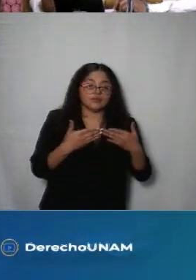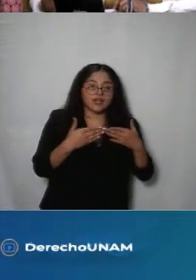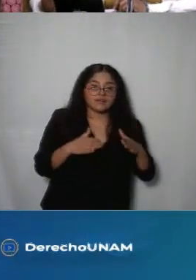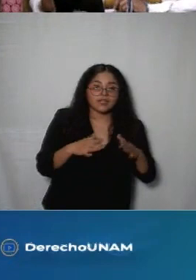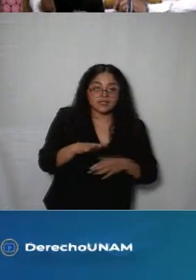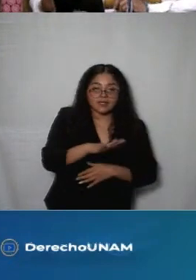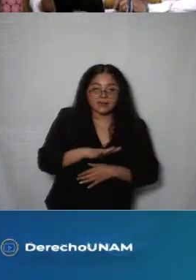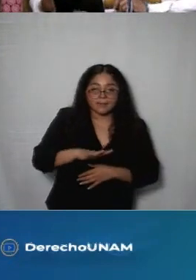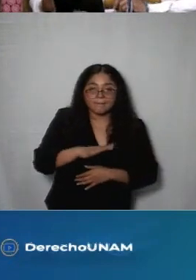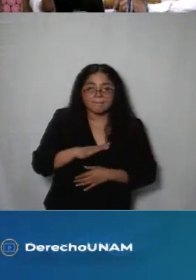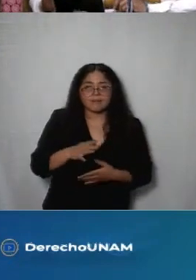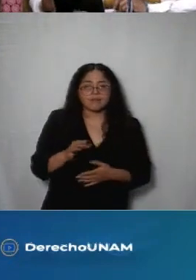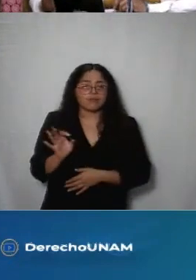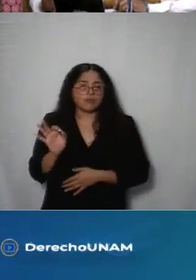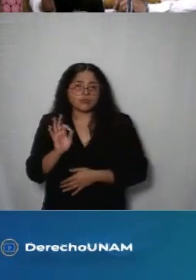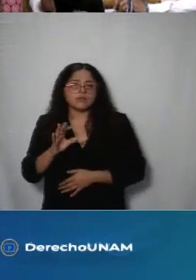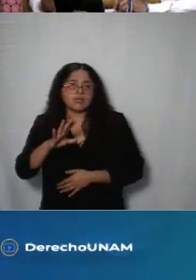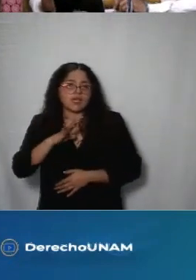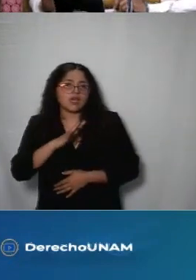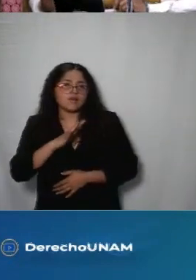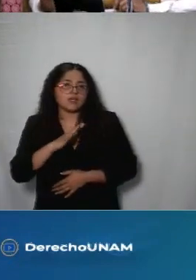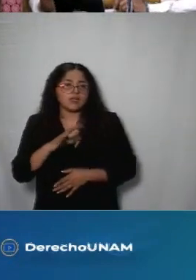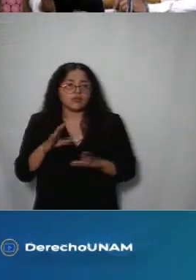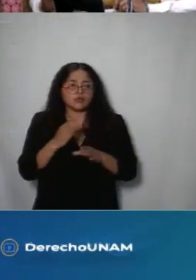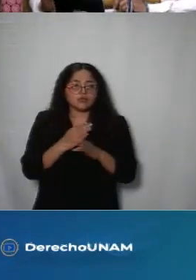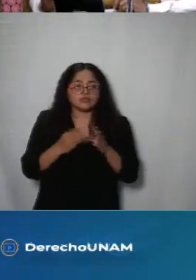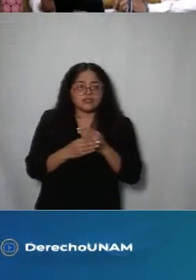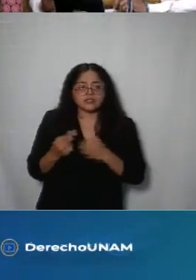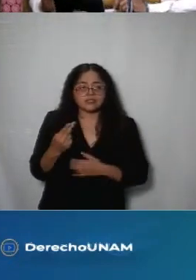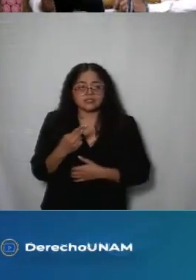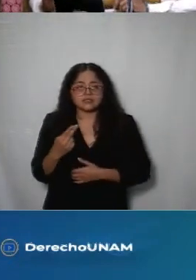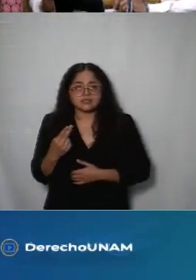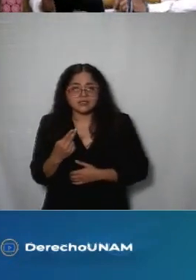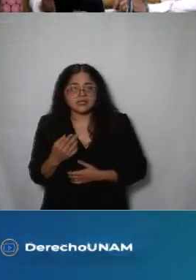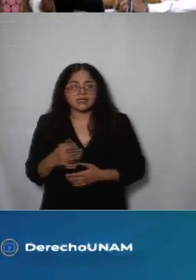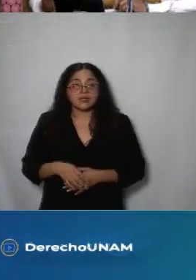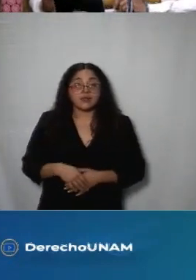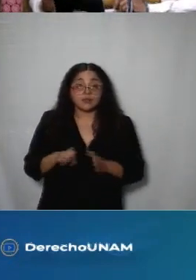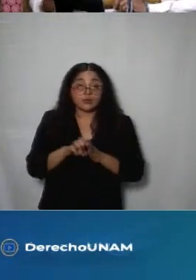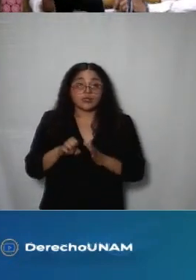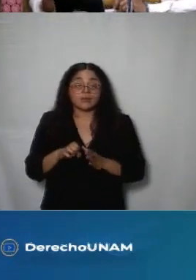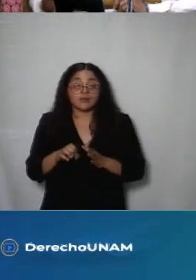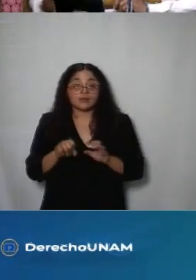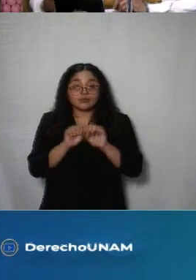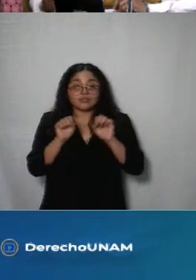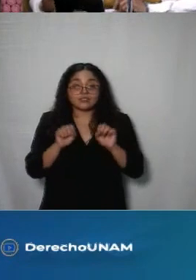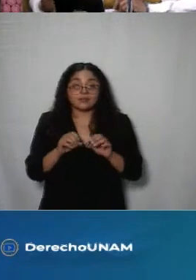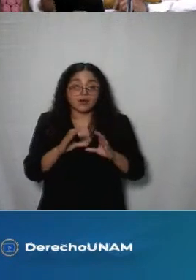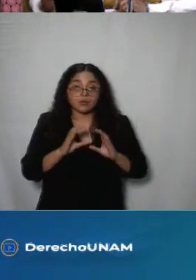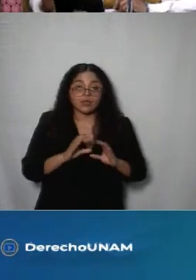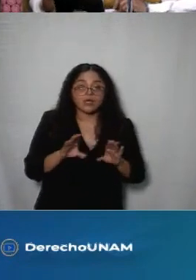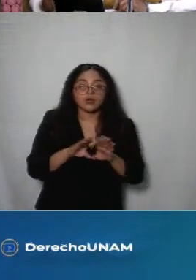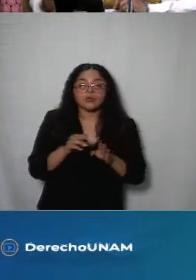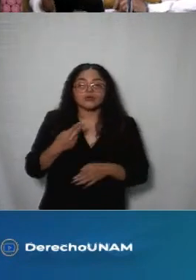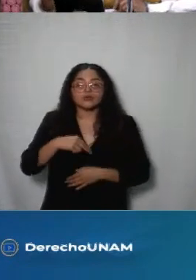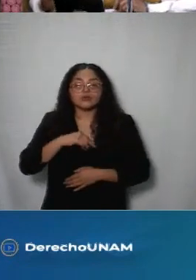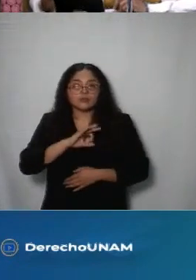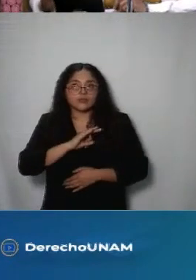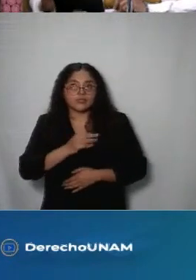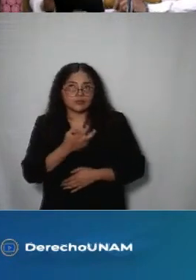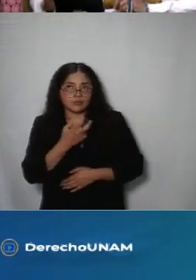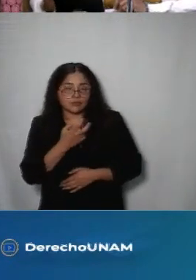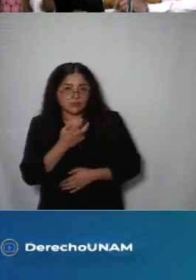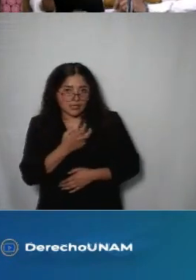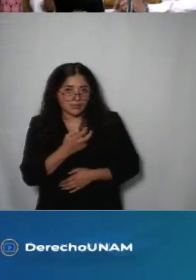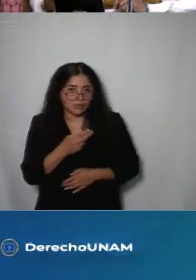en torno a necesidades muy concretas en materia del sistema de cuidados y cómo podemos articularnos de mejor